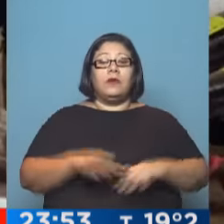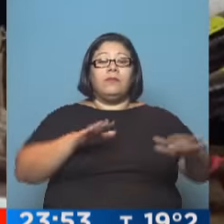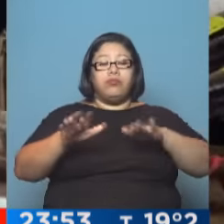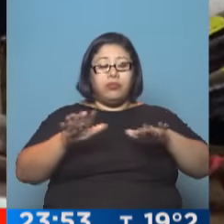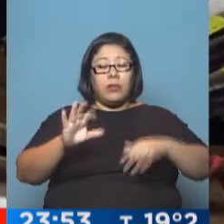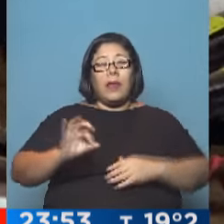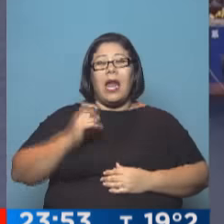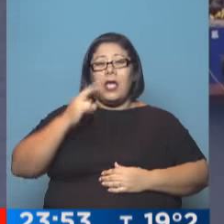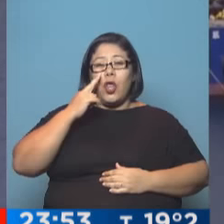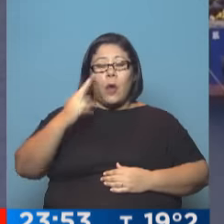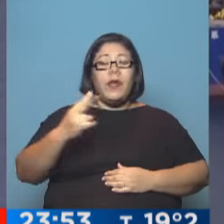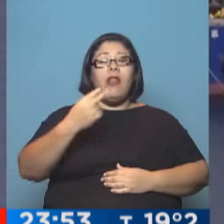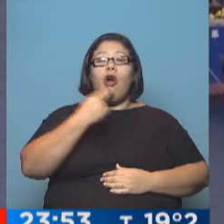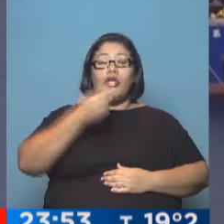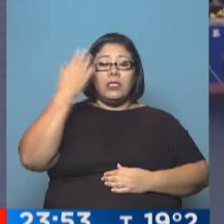11 de marzo de 2011.